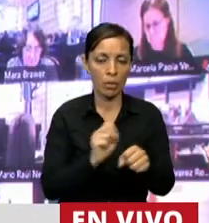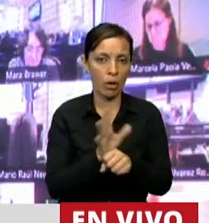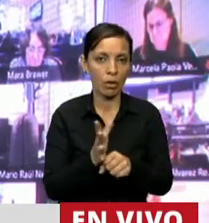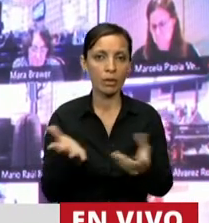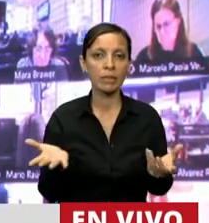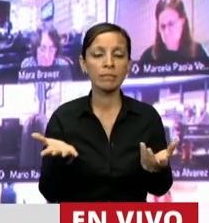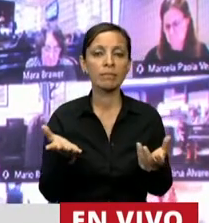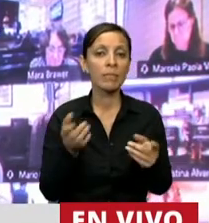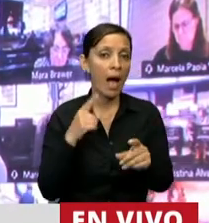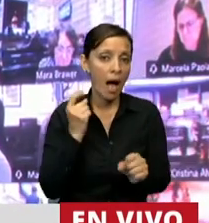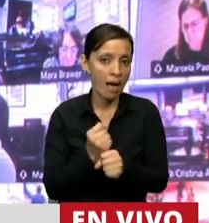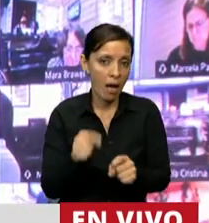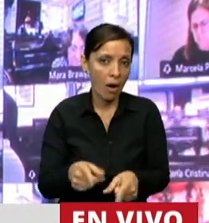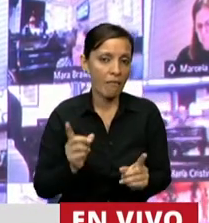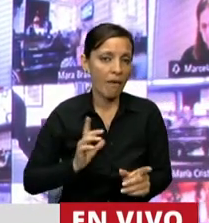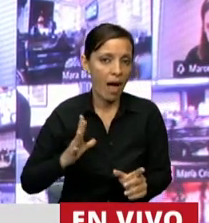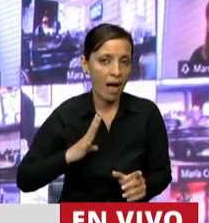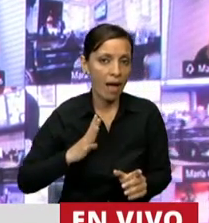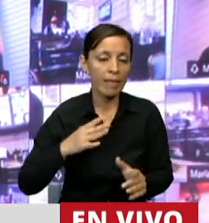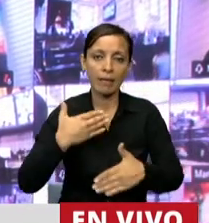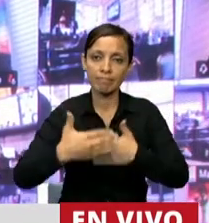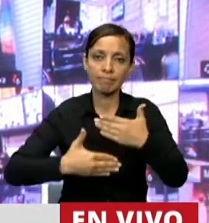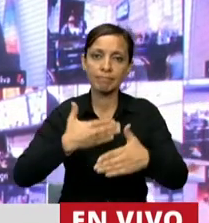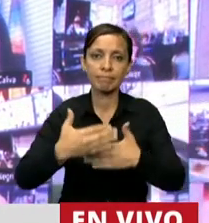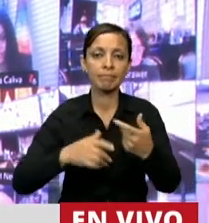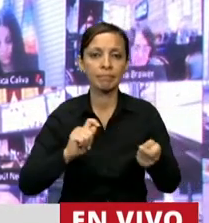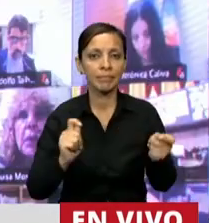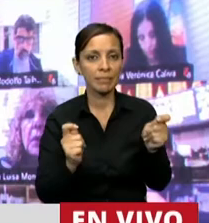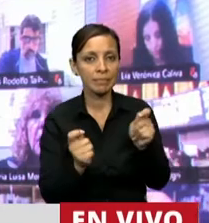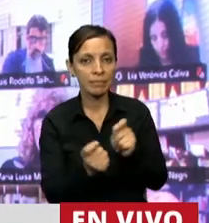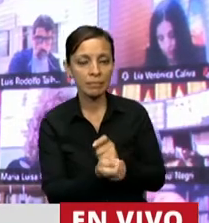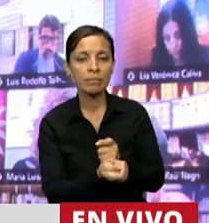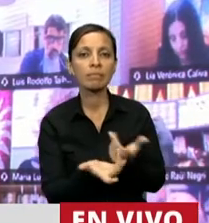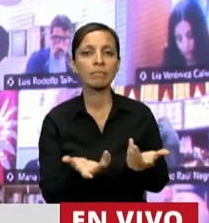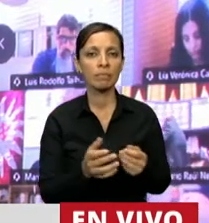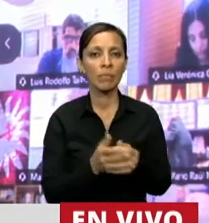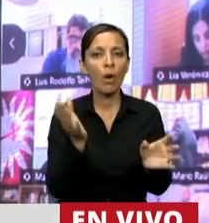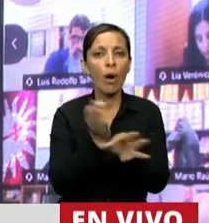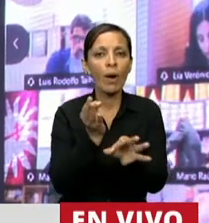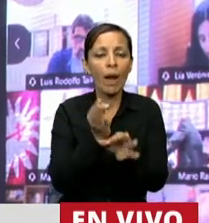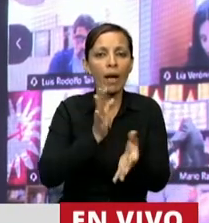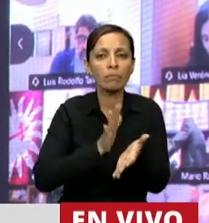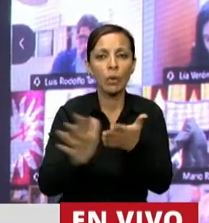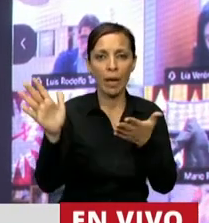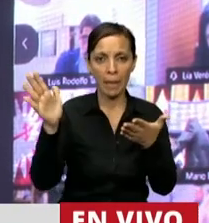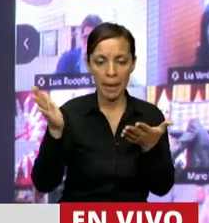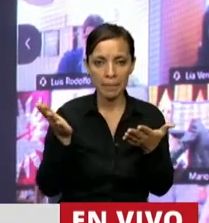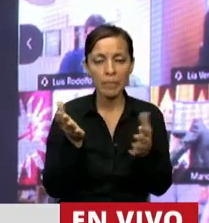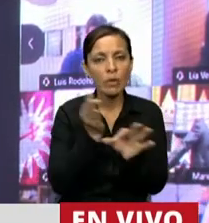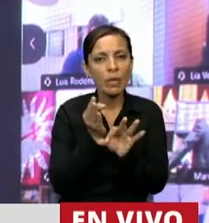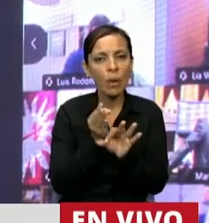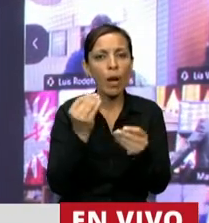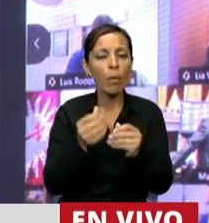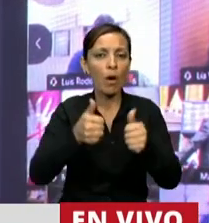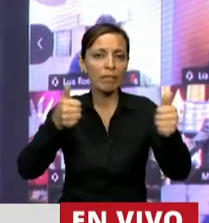todavía vamos en un proceso de transformación en una nueva escuela, en una nueva escuela con